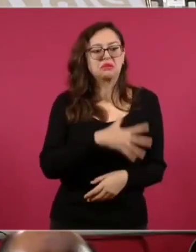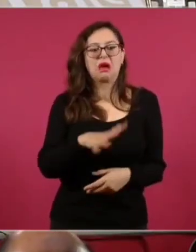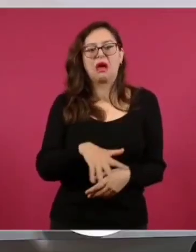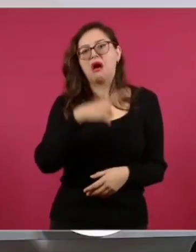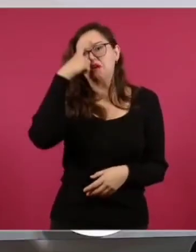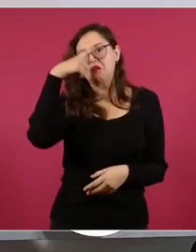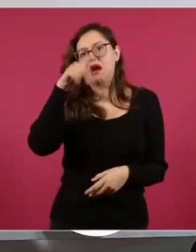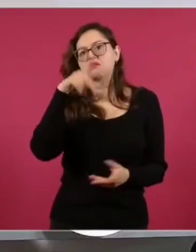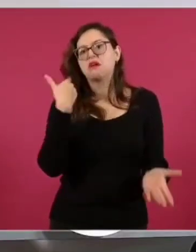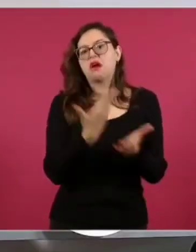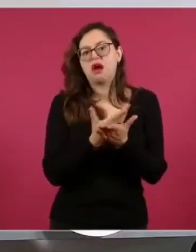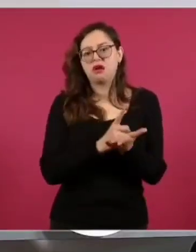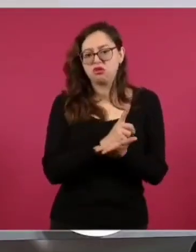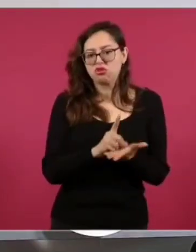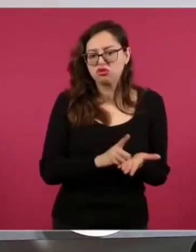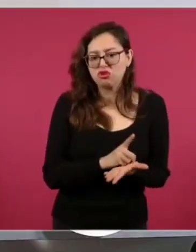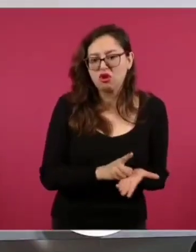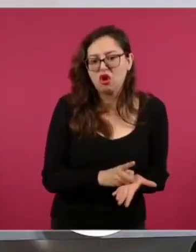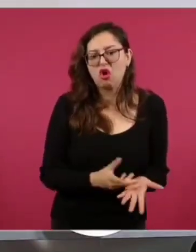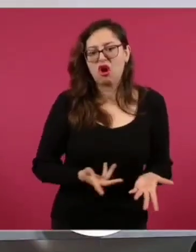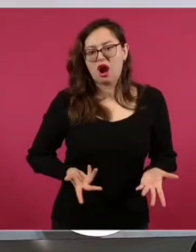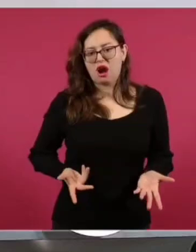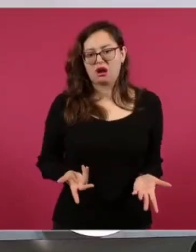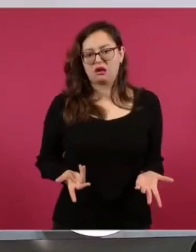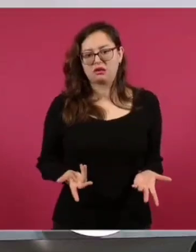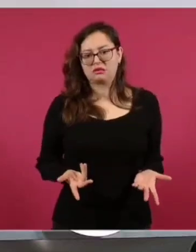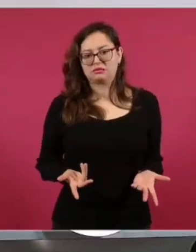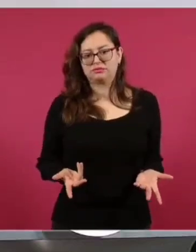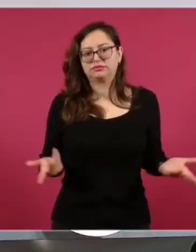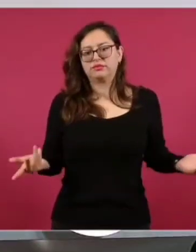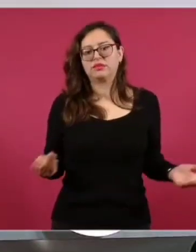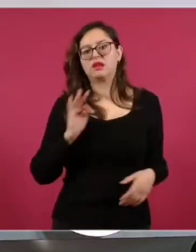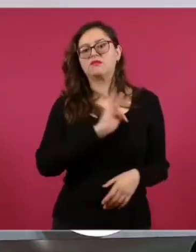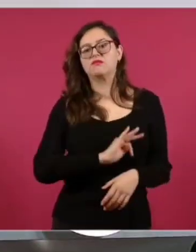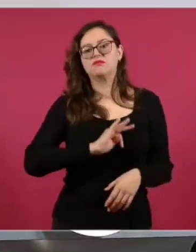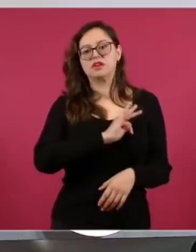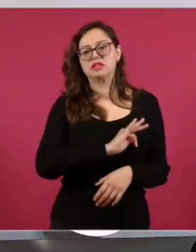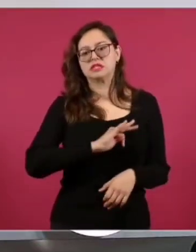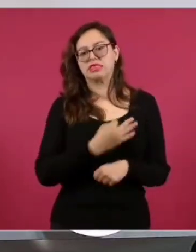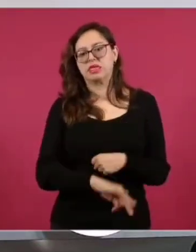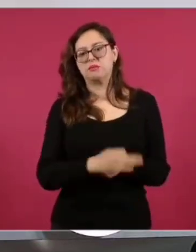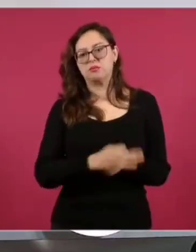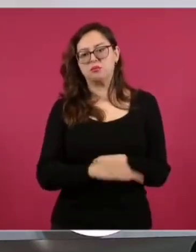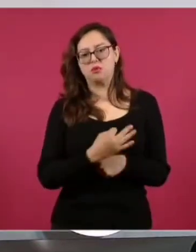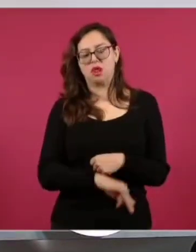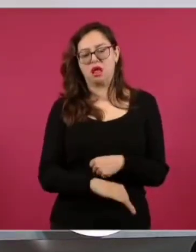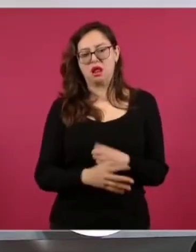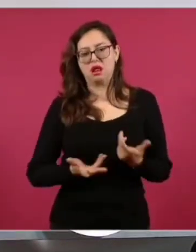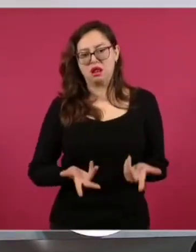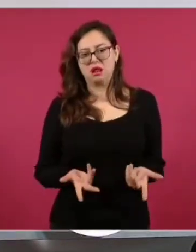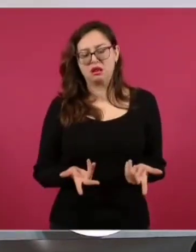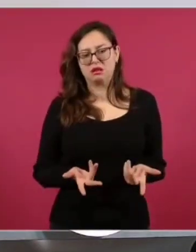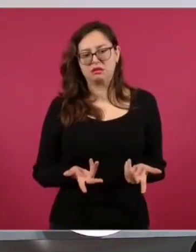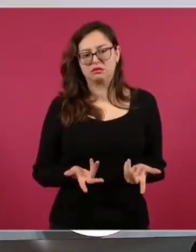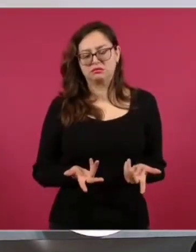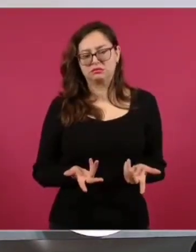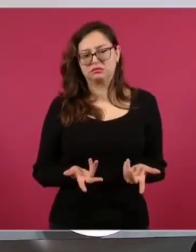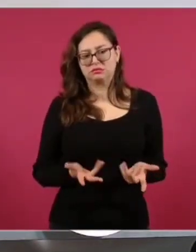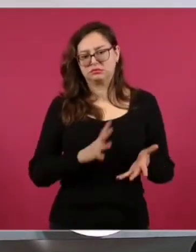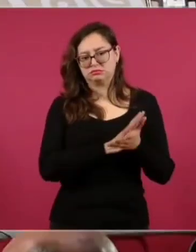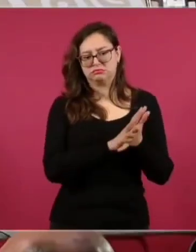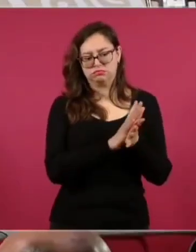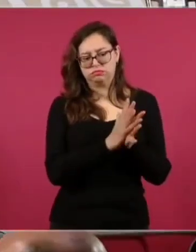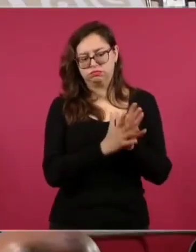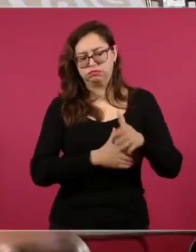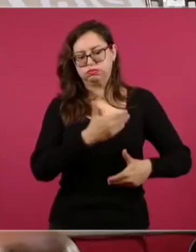y esa felicidad es momentánea, es transitoria, se convierte